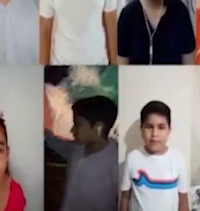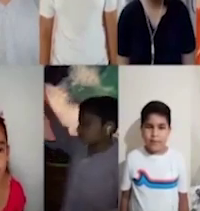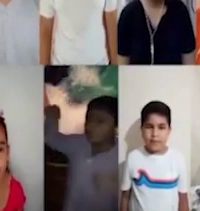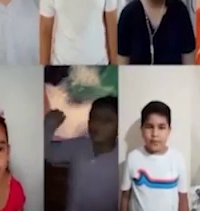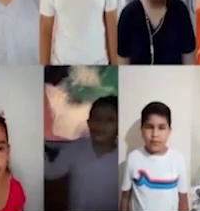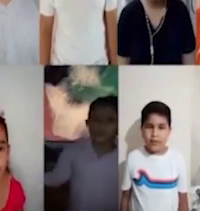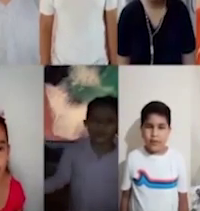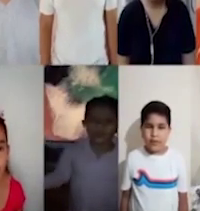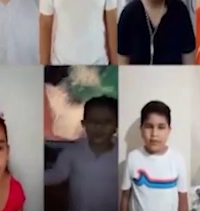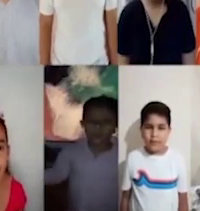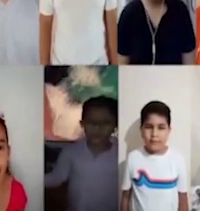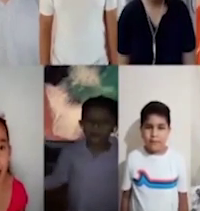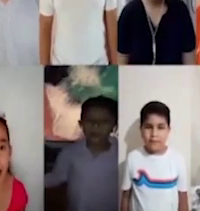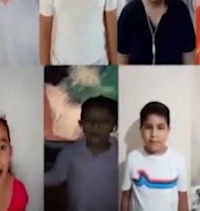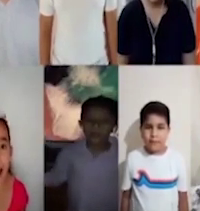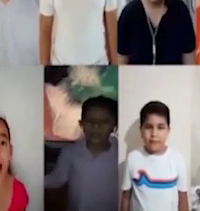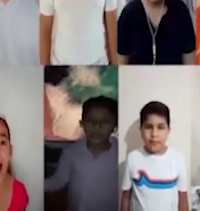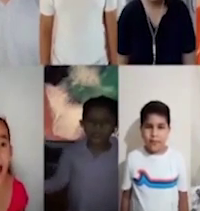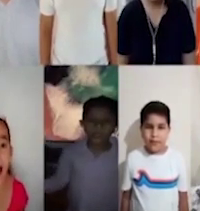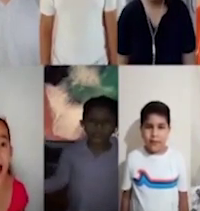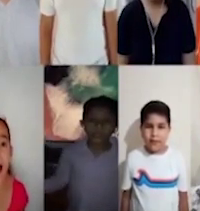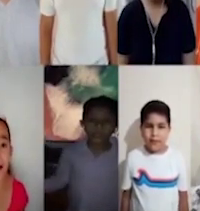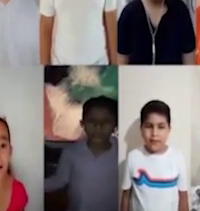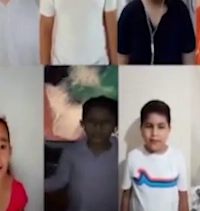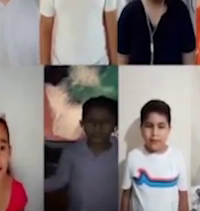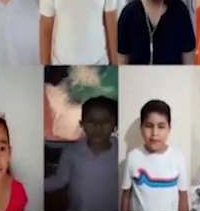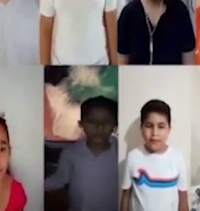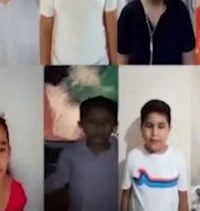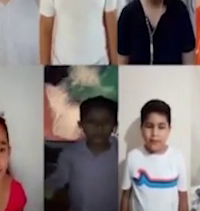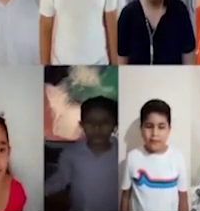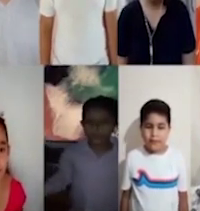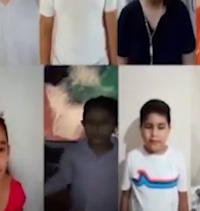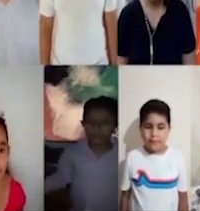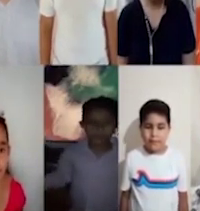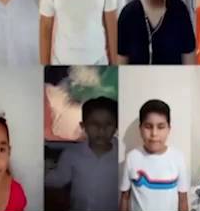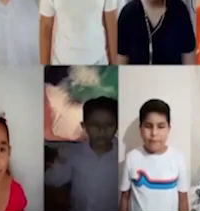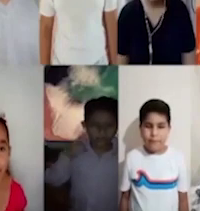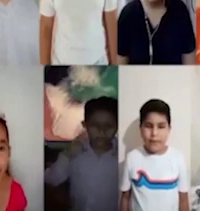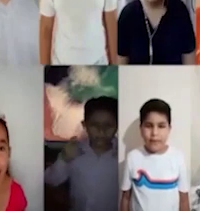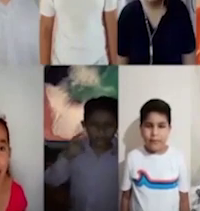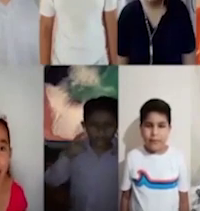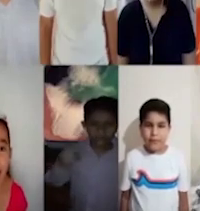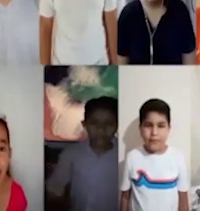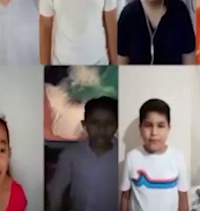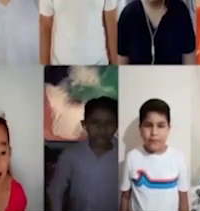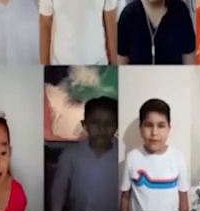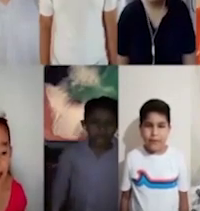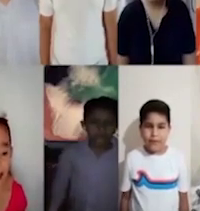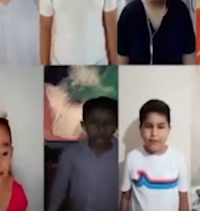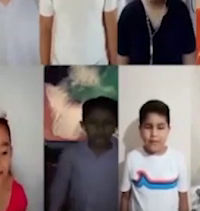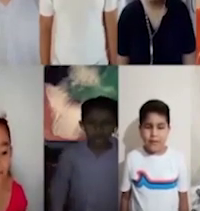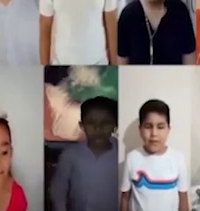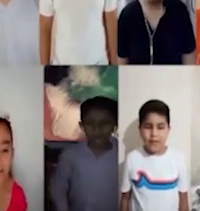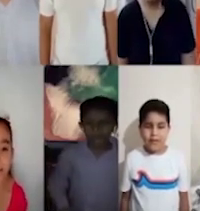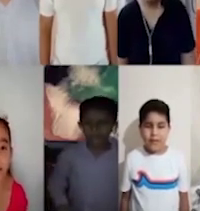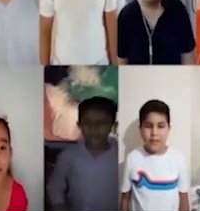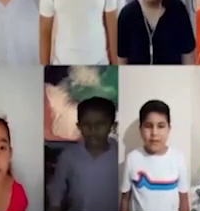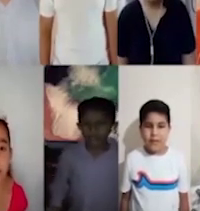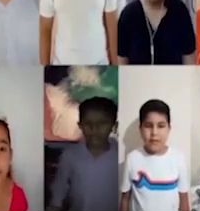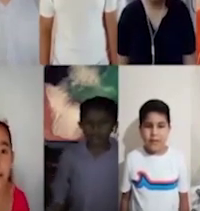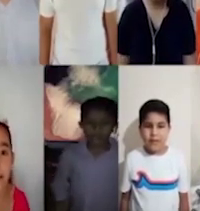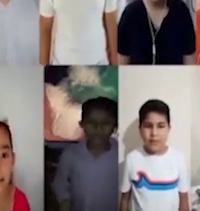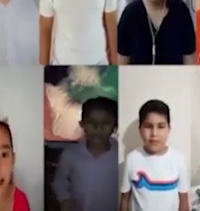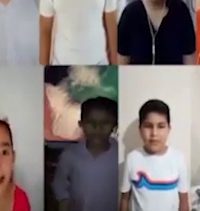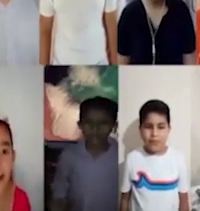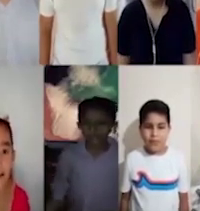pero bueno a mi mujer muy querido herida que bonita